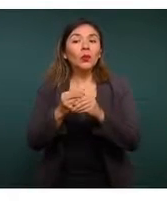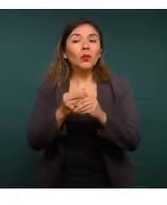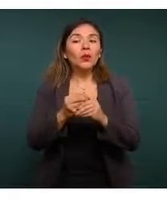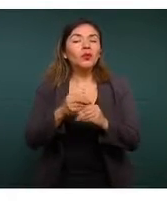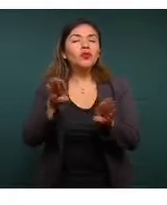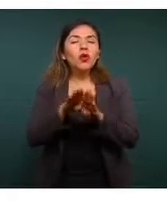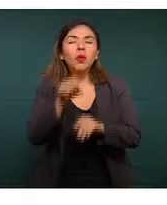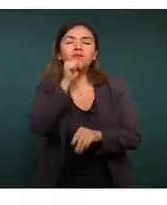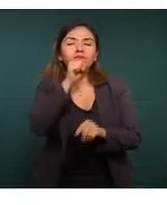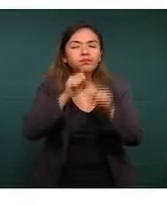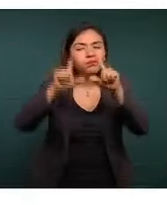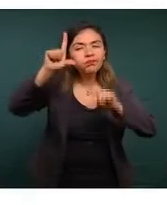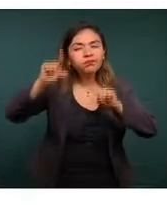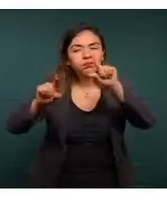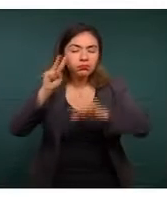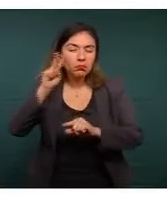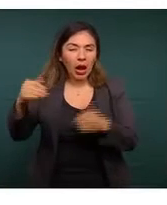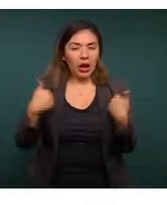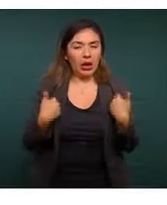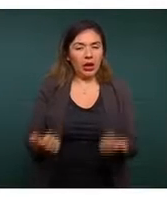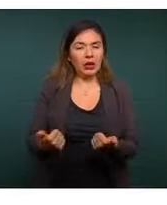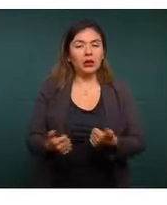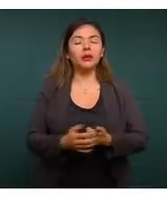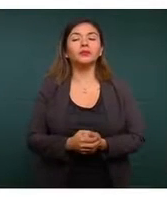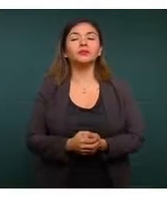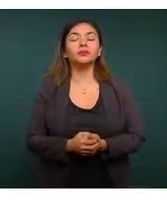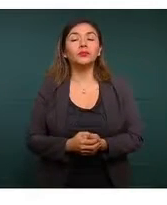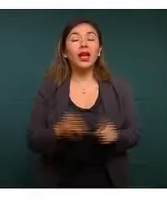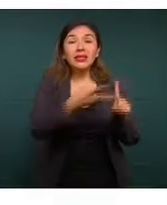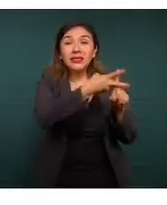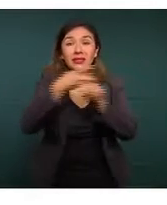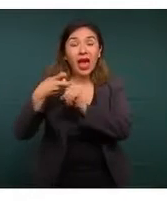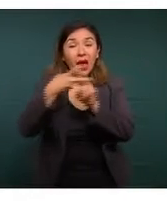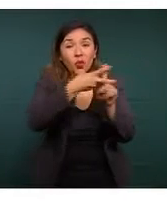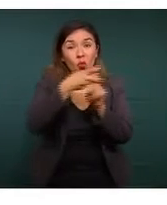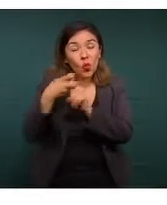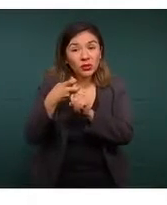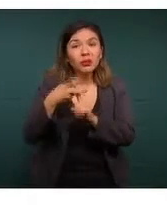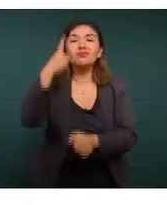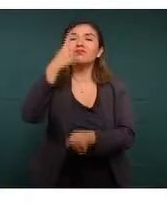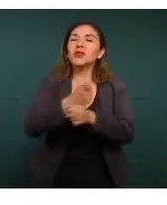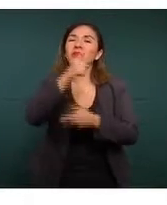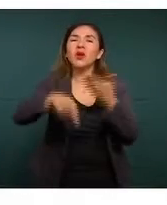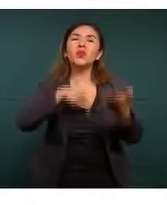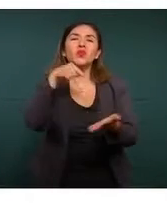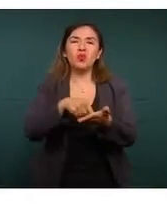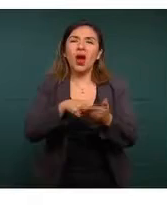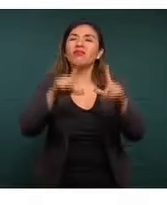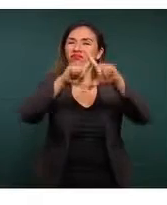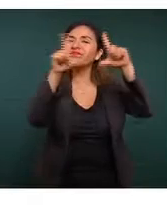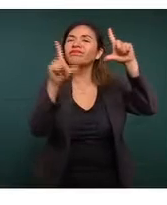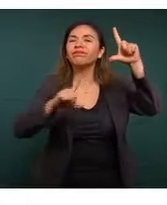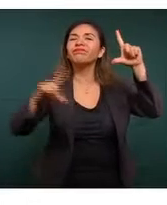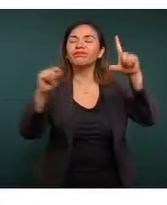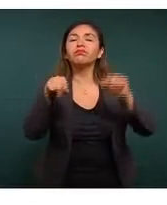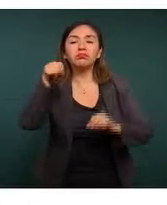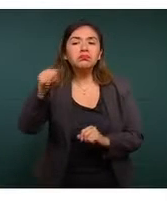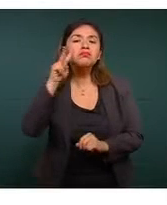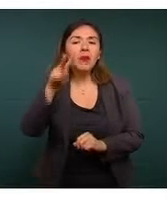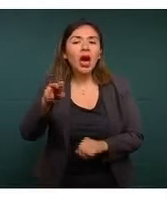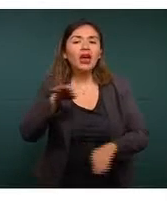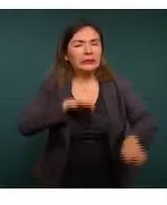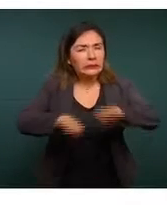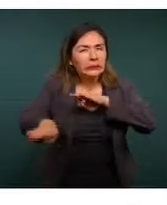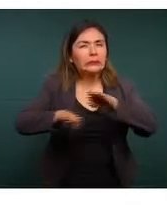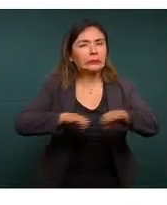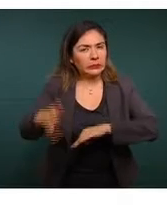muy gráfico esa reducción. Secuestros, que como les decía, tiene el primer lugar a nivel nacional. También se ve aquí